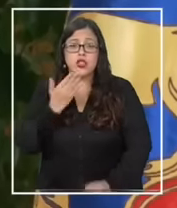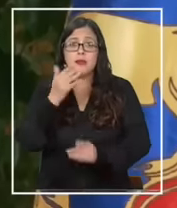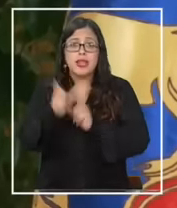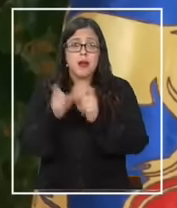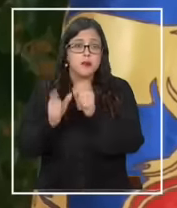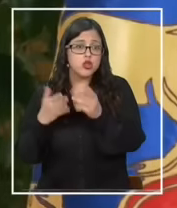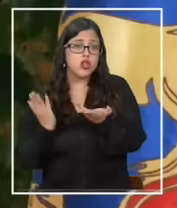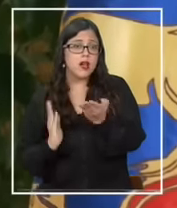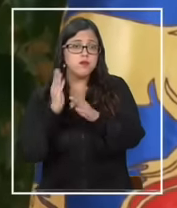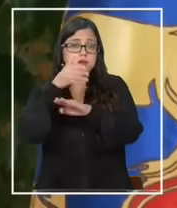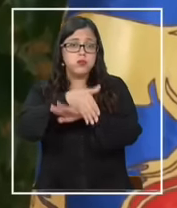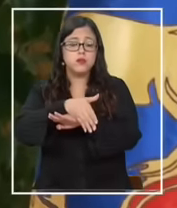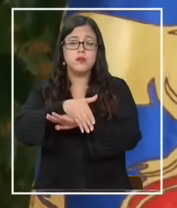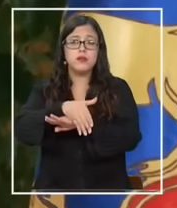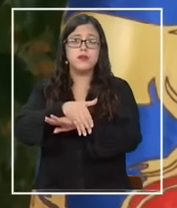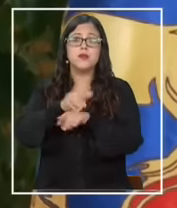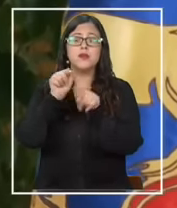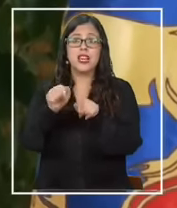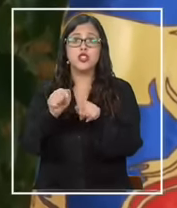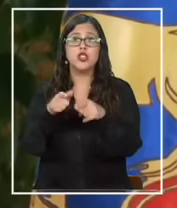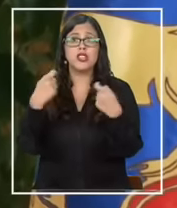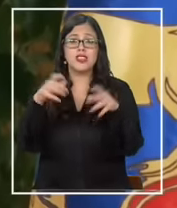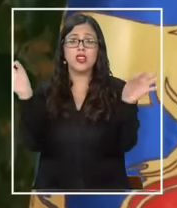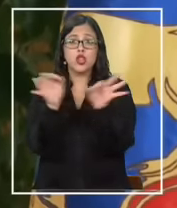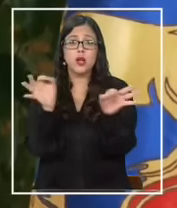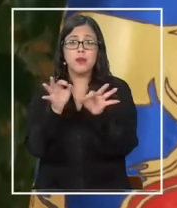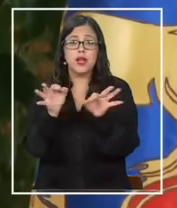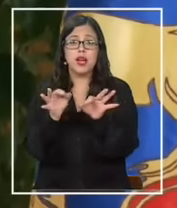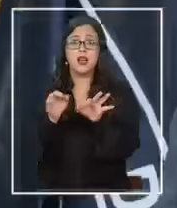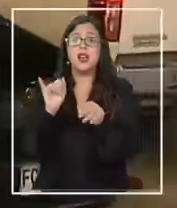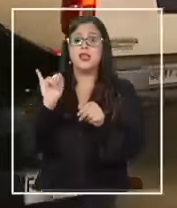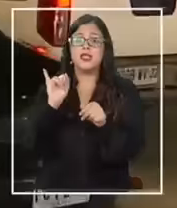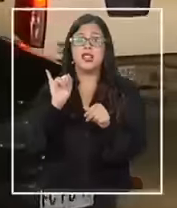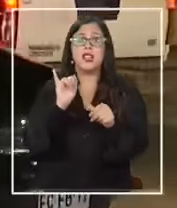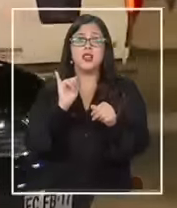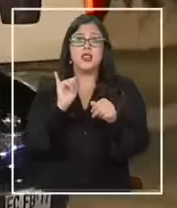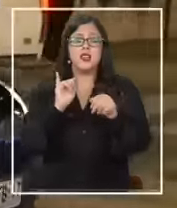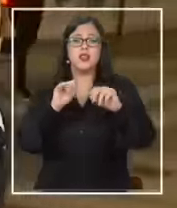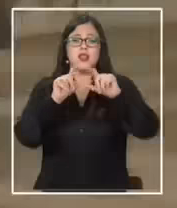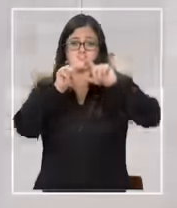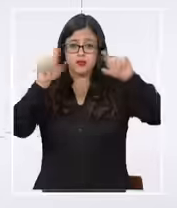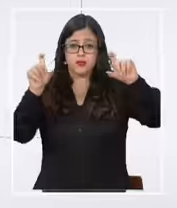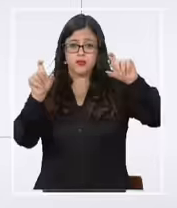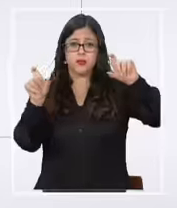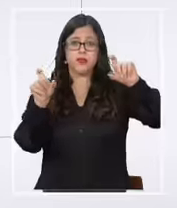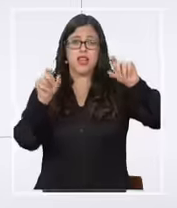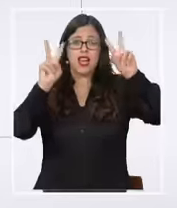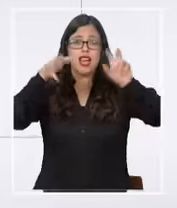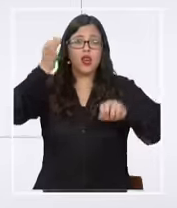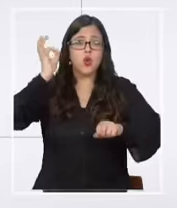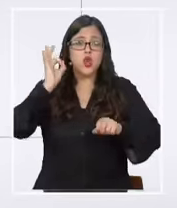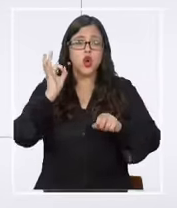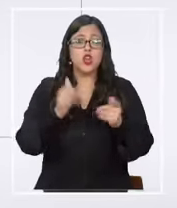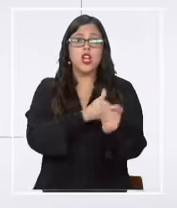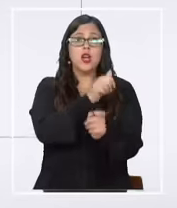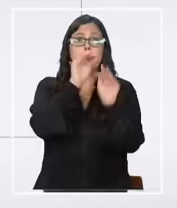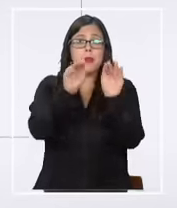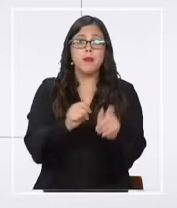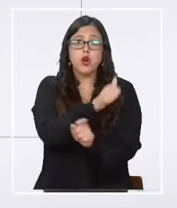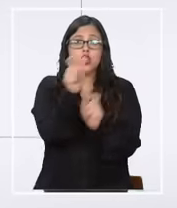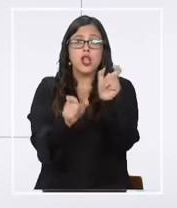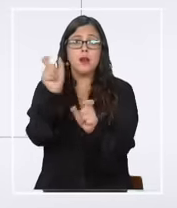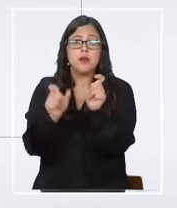asistieron eso es lo que está tratando de decir textual a dicha reunión y como todos los asistentes